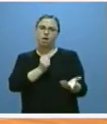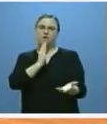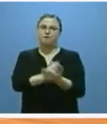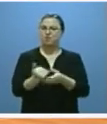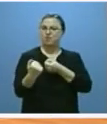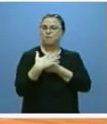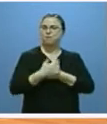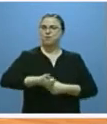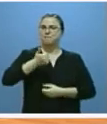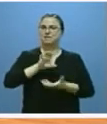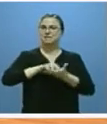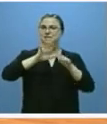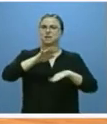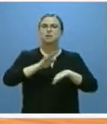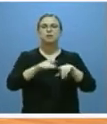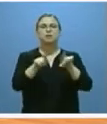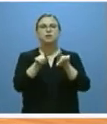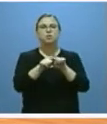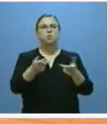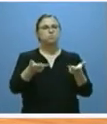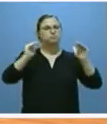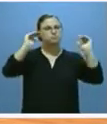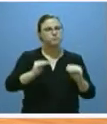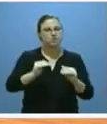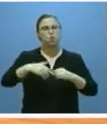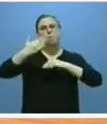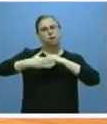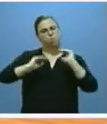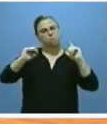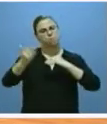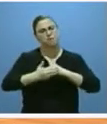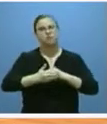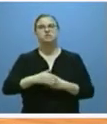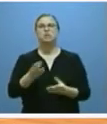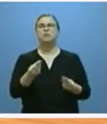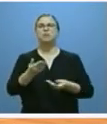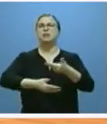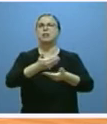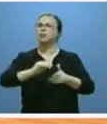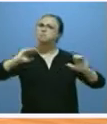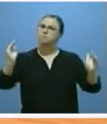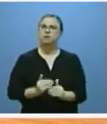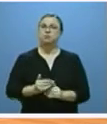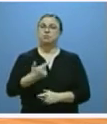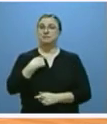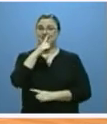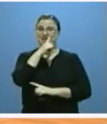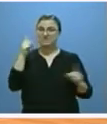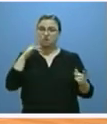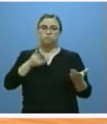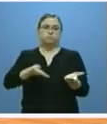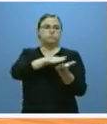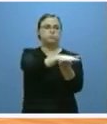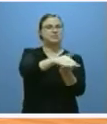comunidad para suprimir reautorizaciones para reducir plazos y para eliminar trámites. Este año se ha remitido ya a las Cortes